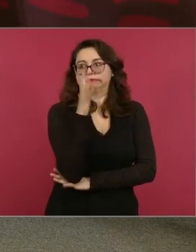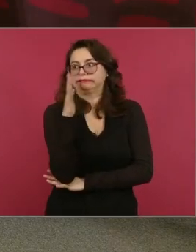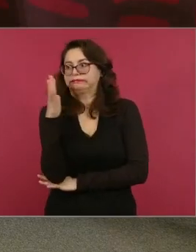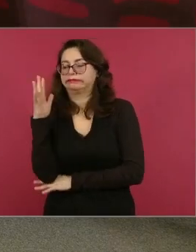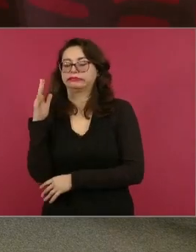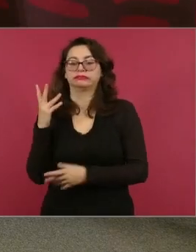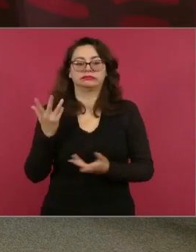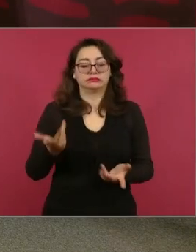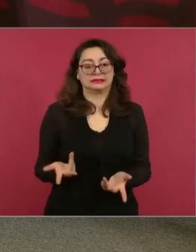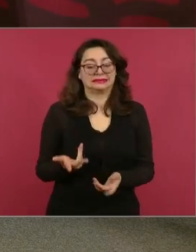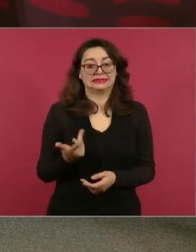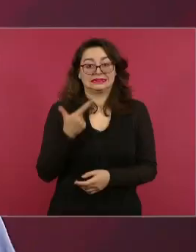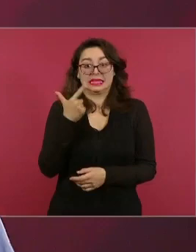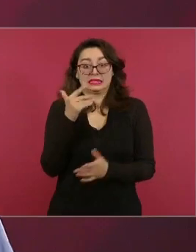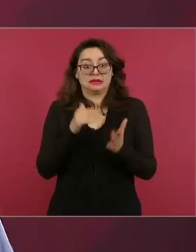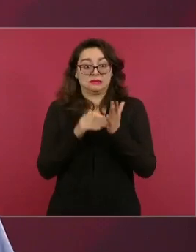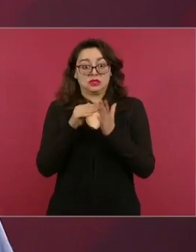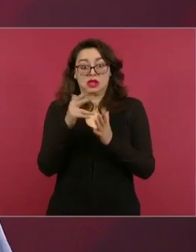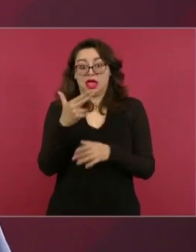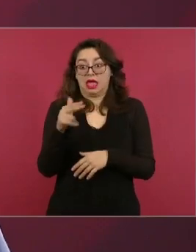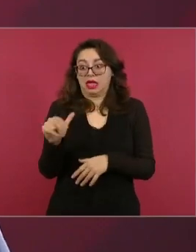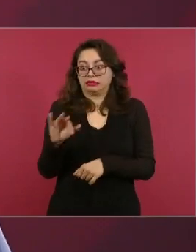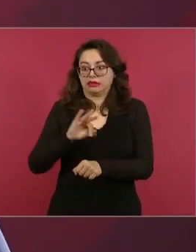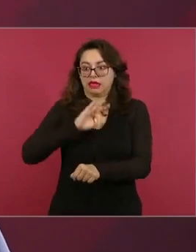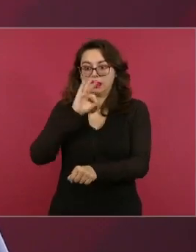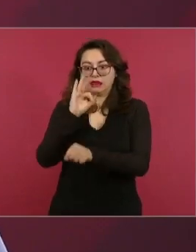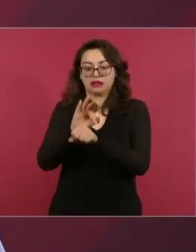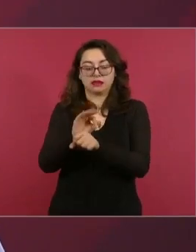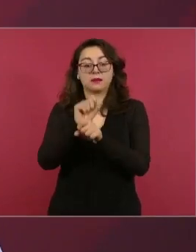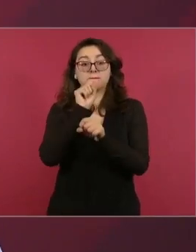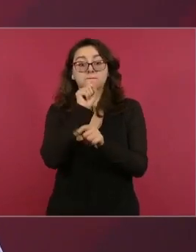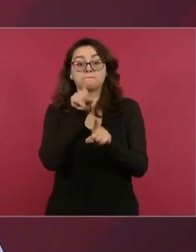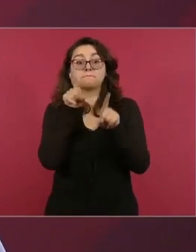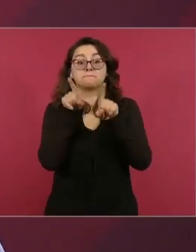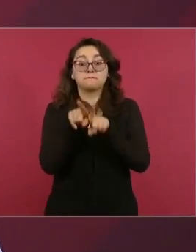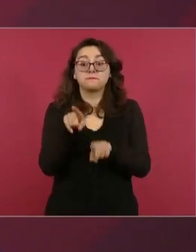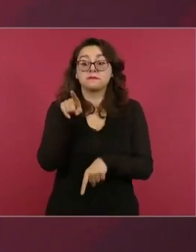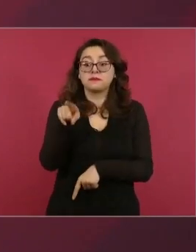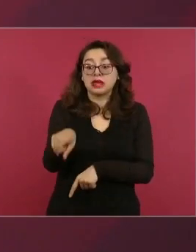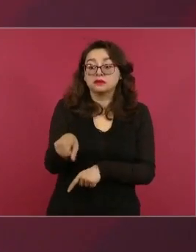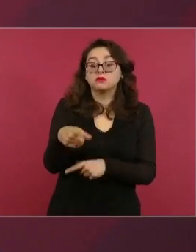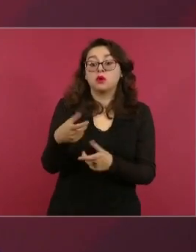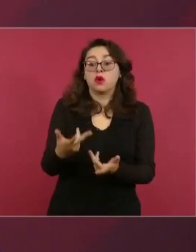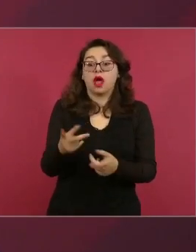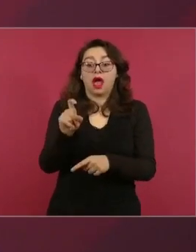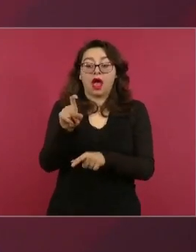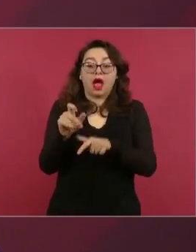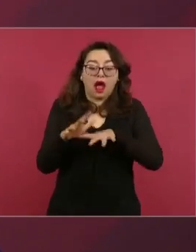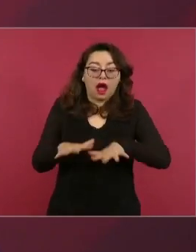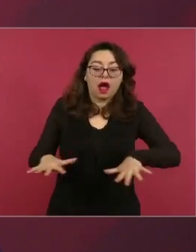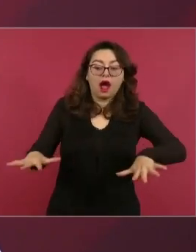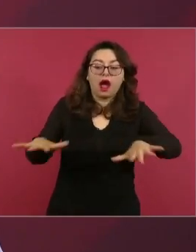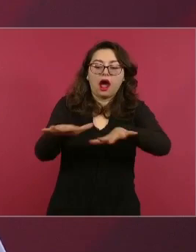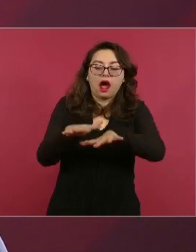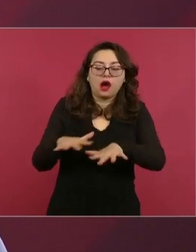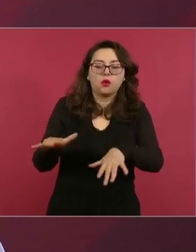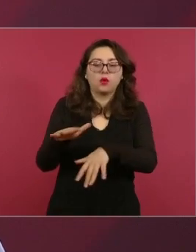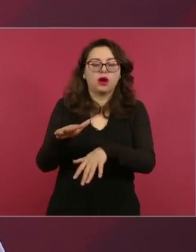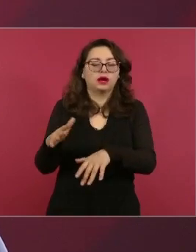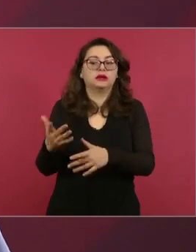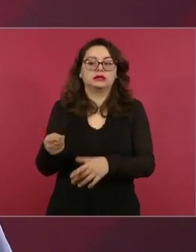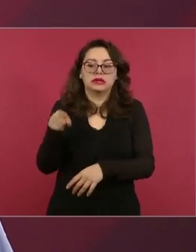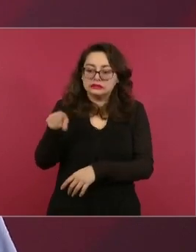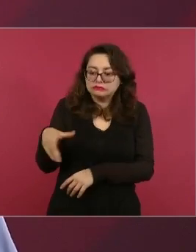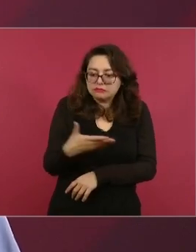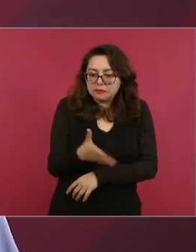nuestra responsabilidad de cuidar. Además, el 50 por ciento de los manglares donde se reproducen los peces que después serán producto comercial o